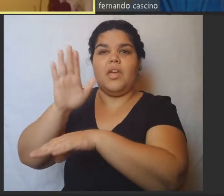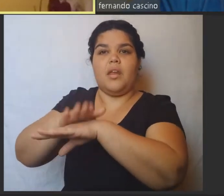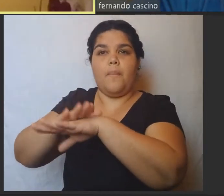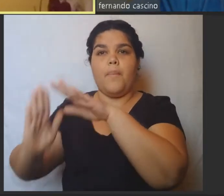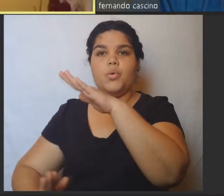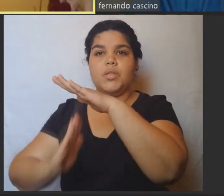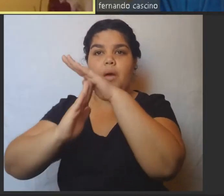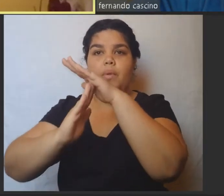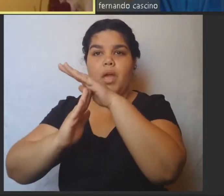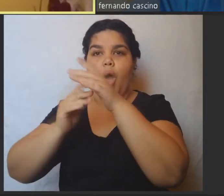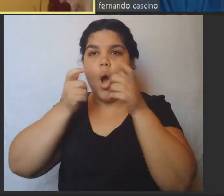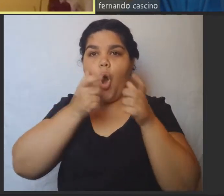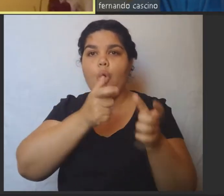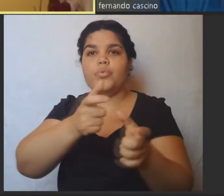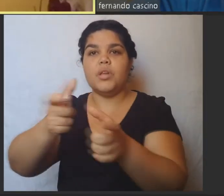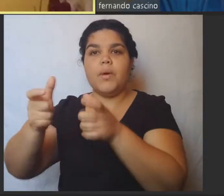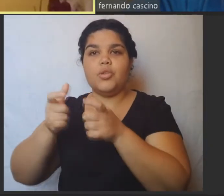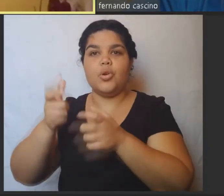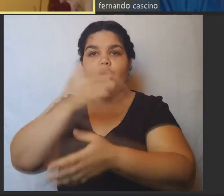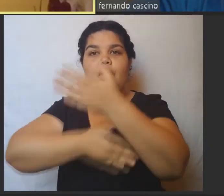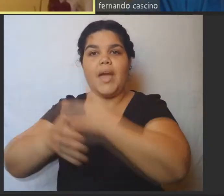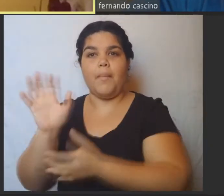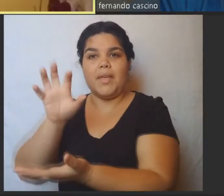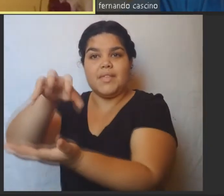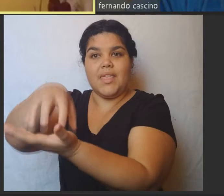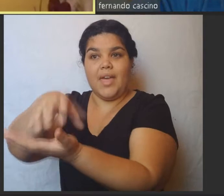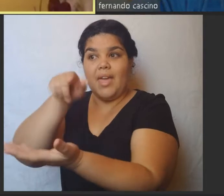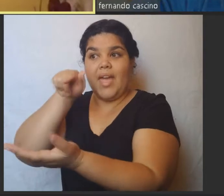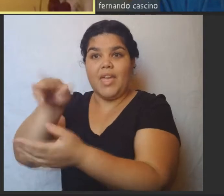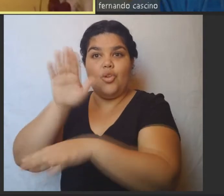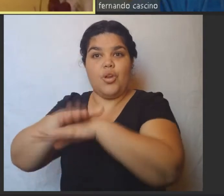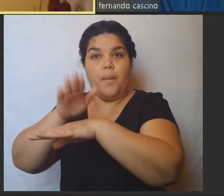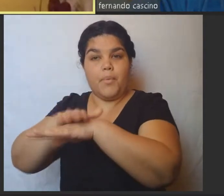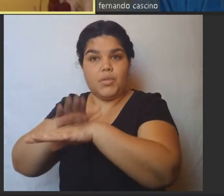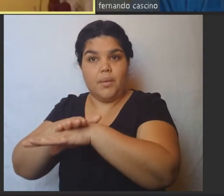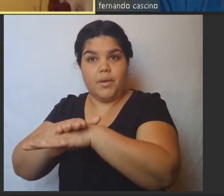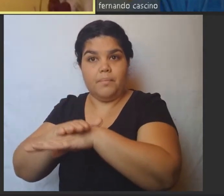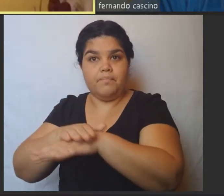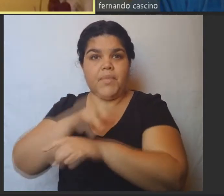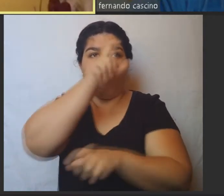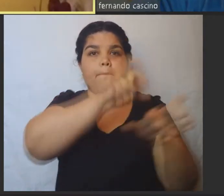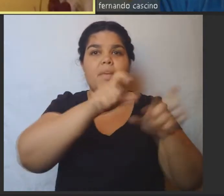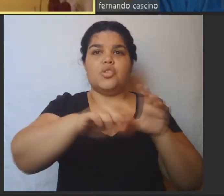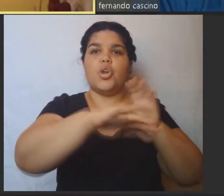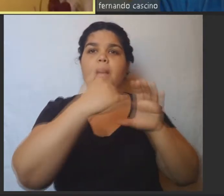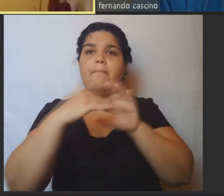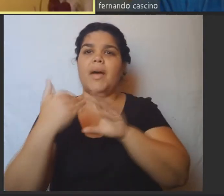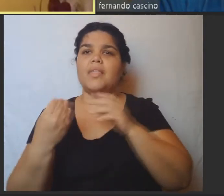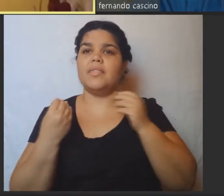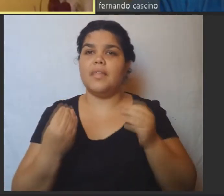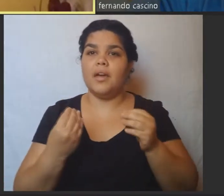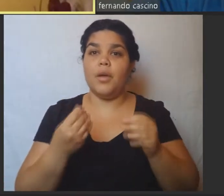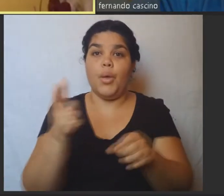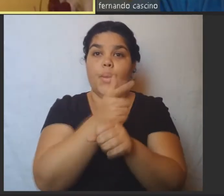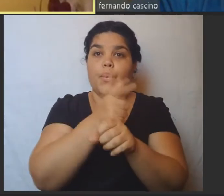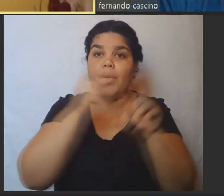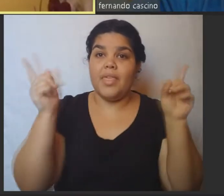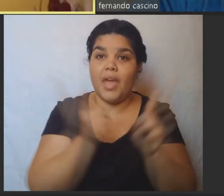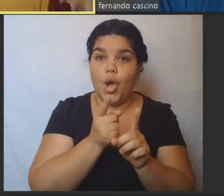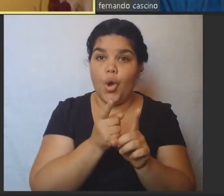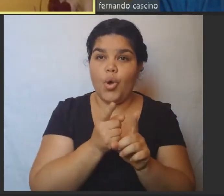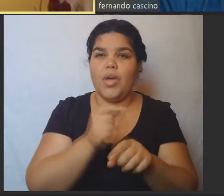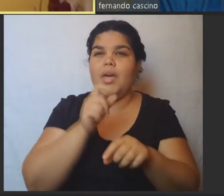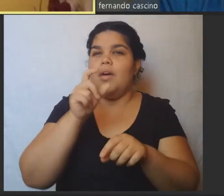de Discapacidad y muchas instituciones la gente lo que tiene que hacer es mandarnos un pequeño